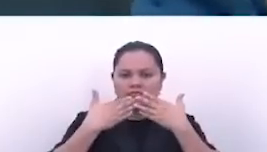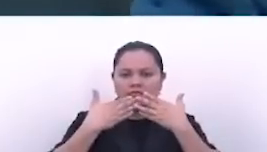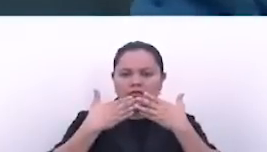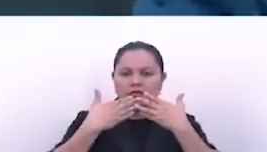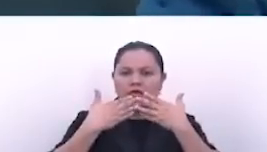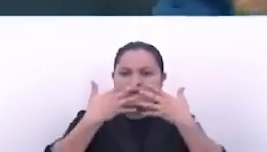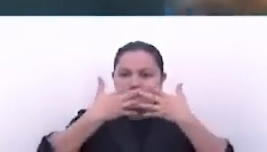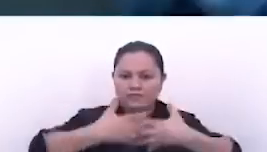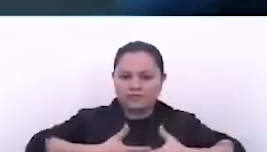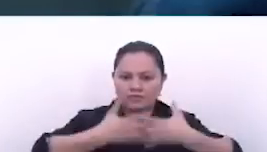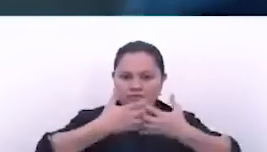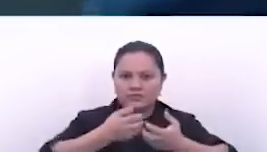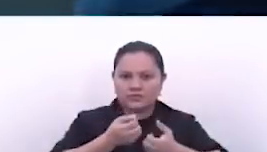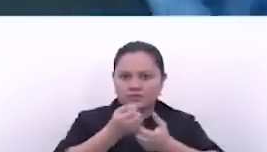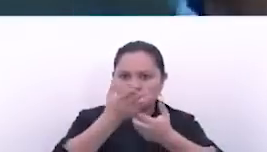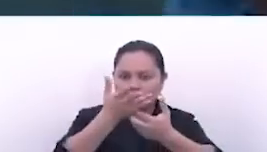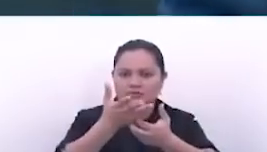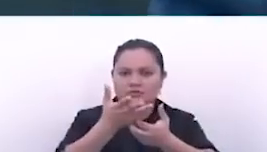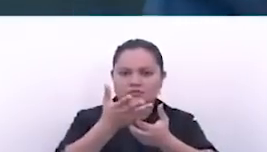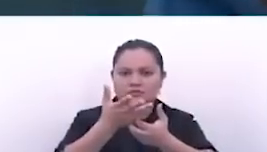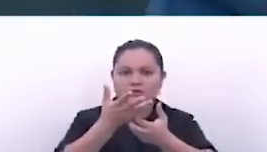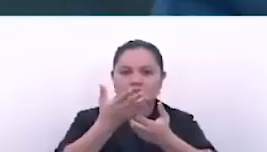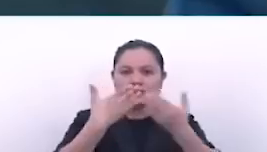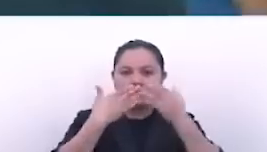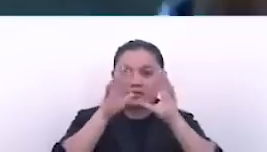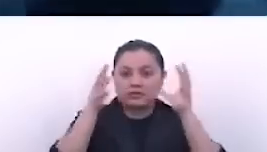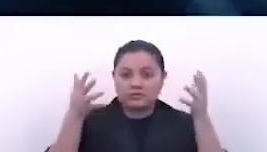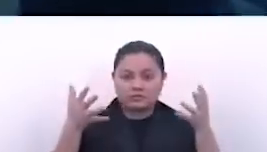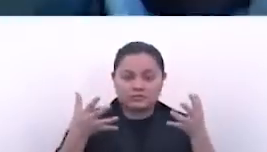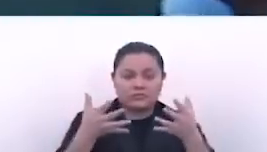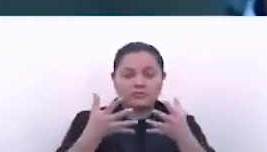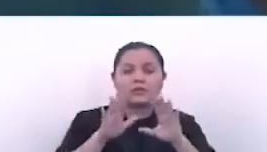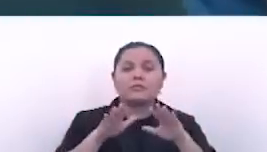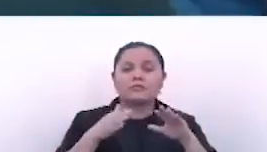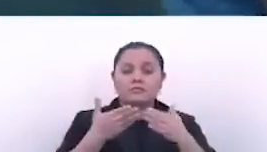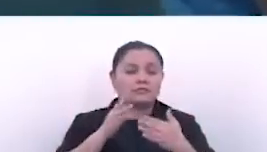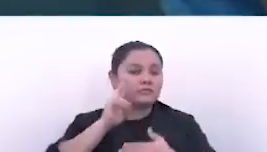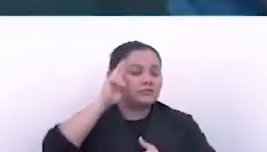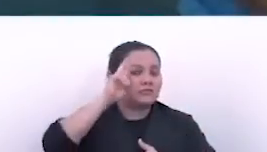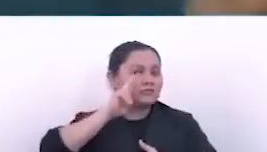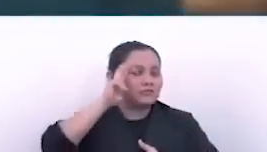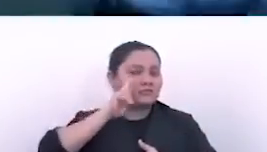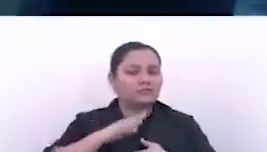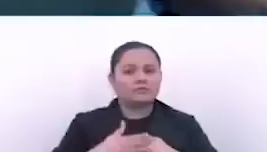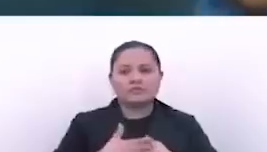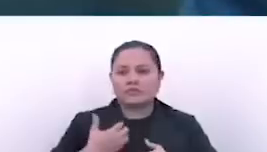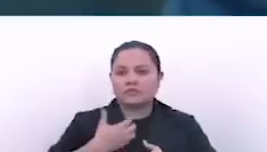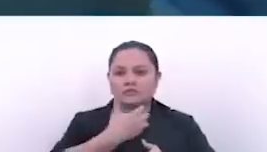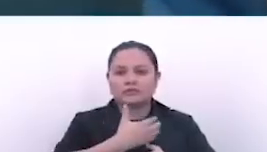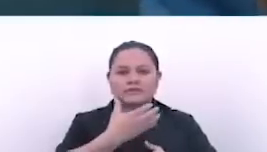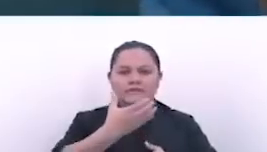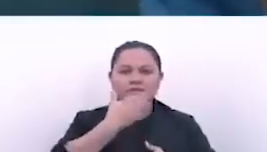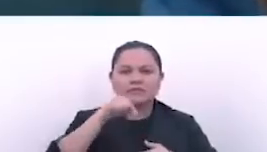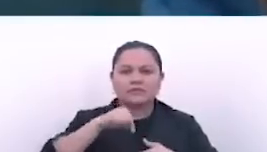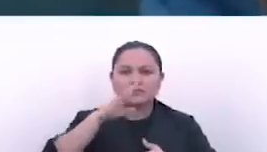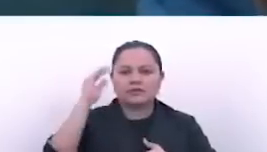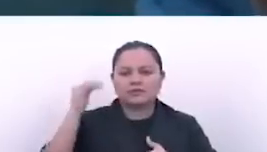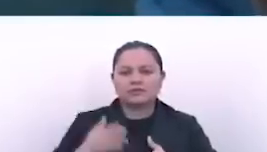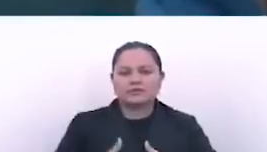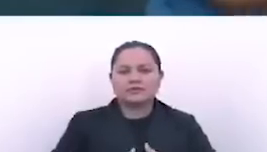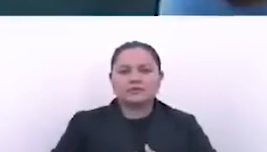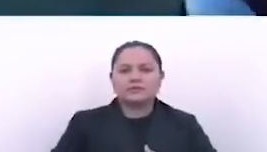decirles lo que están hablando del mundo y a decirles por qué estamos en crisis como país también.